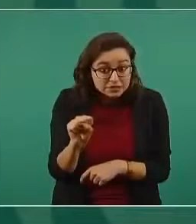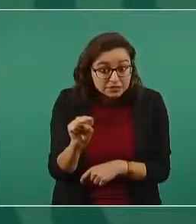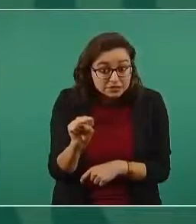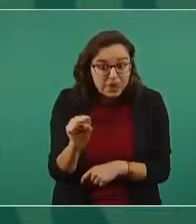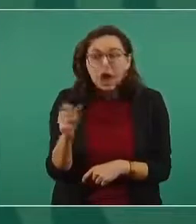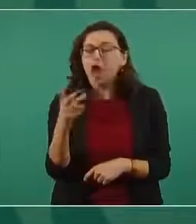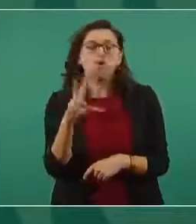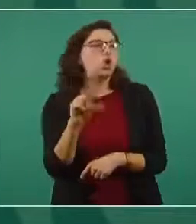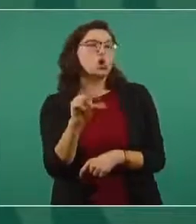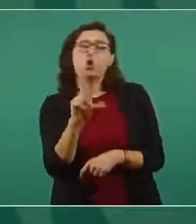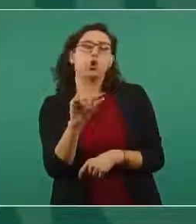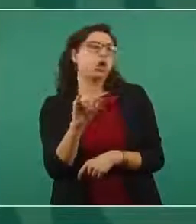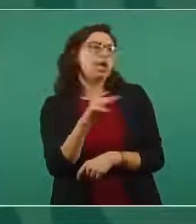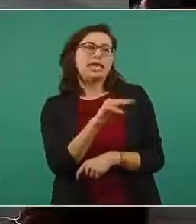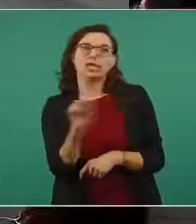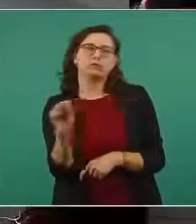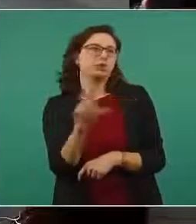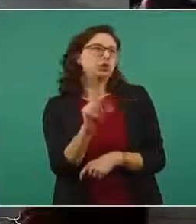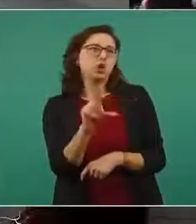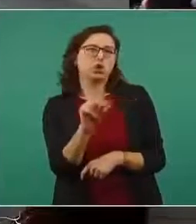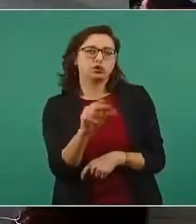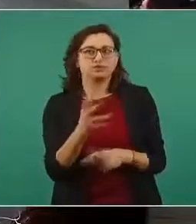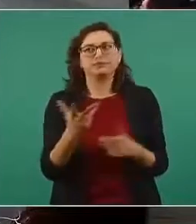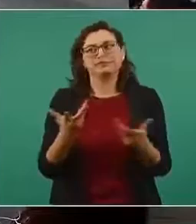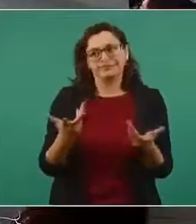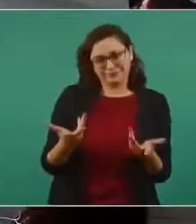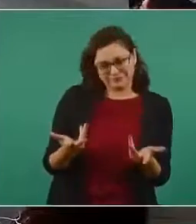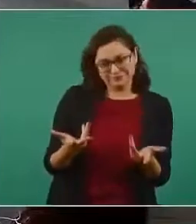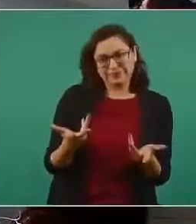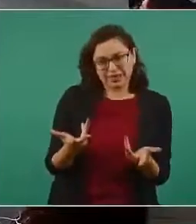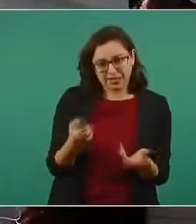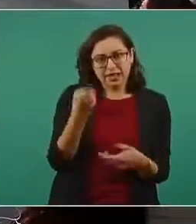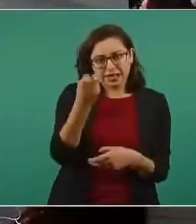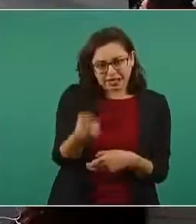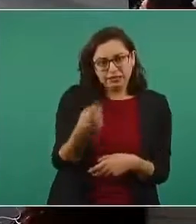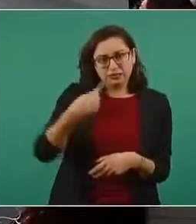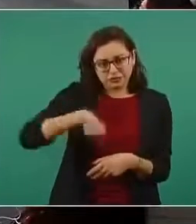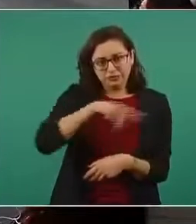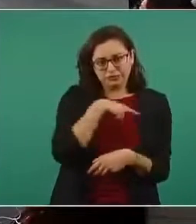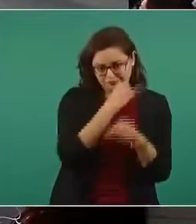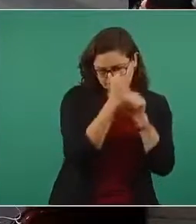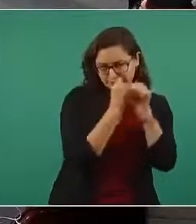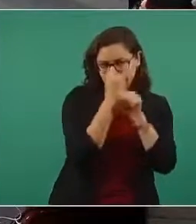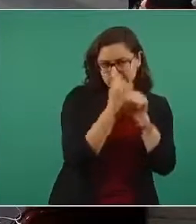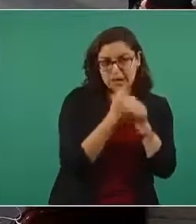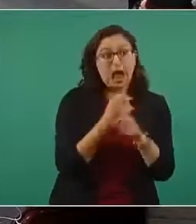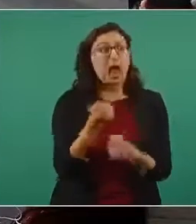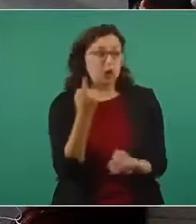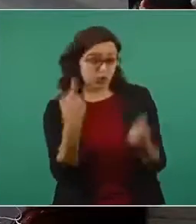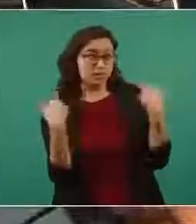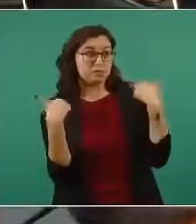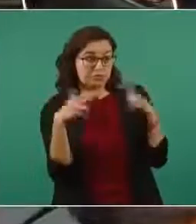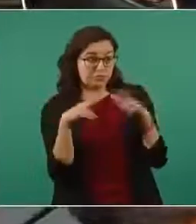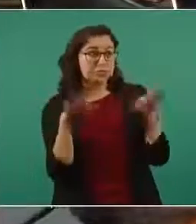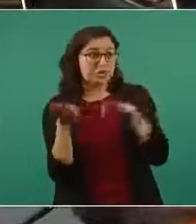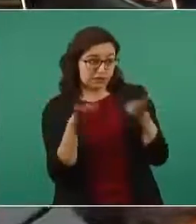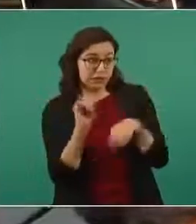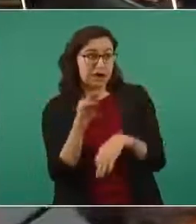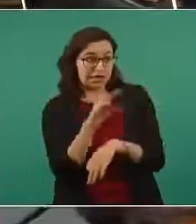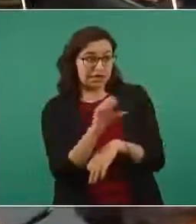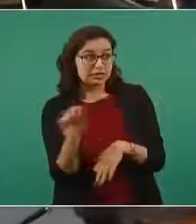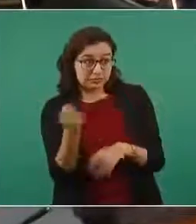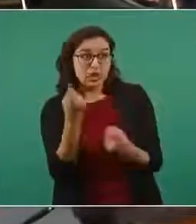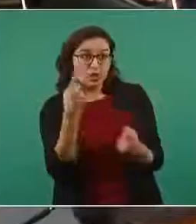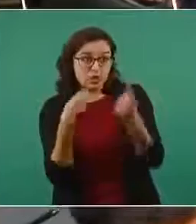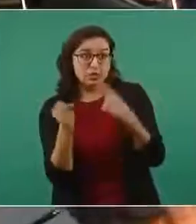exacto pero lo que podemos ser presidente es verificarlo con algunas de las maestras que son del IMSS algunas de las maestras lo